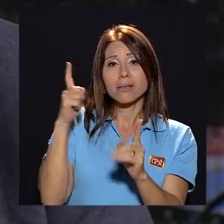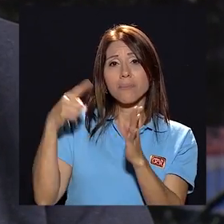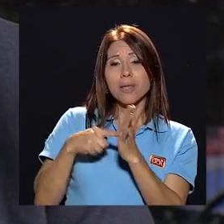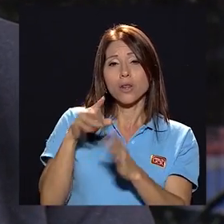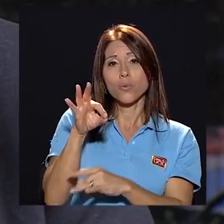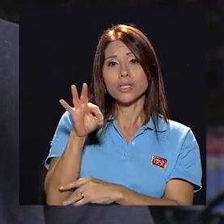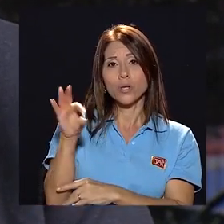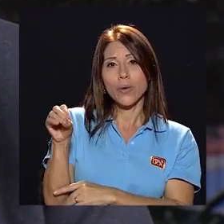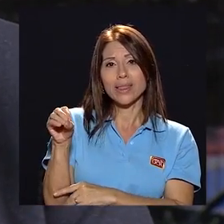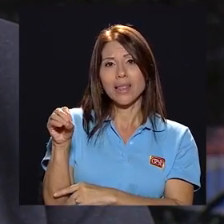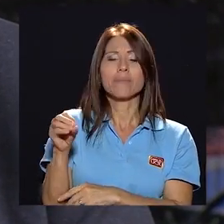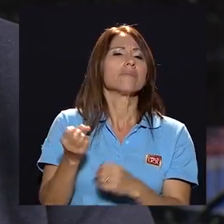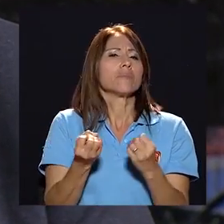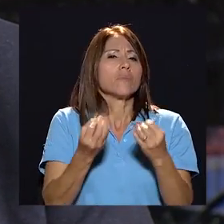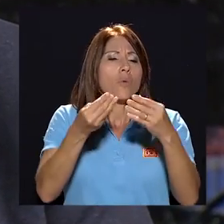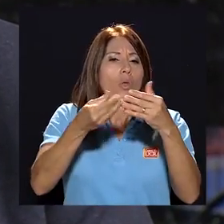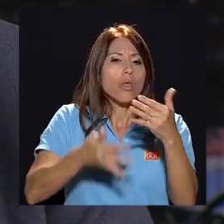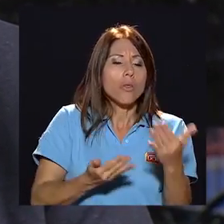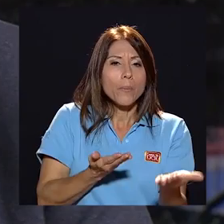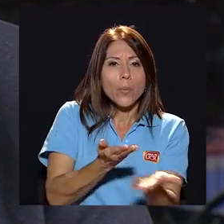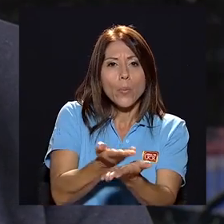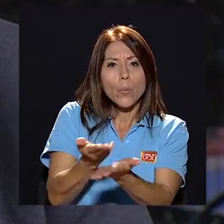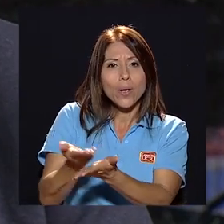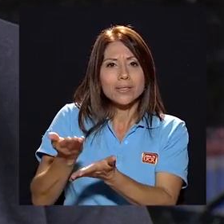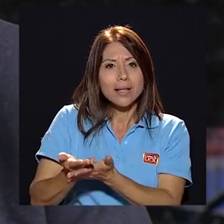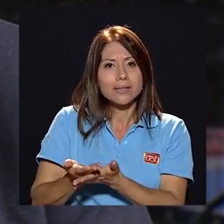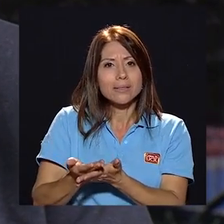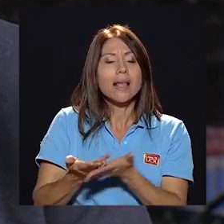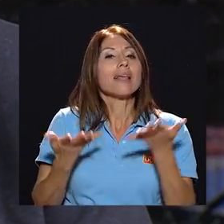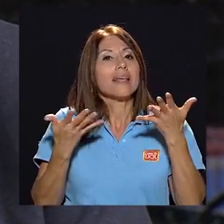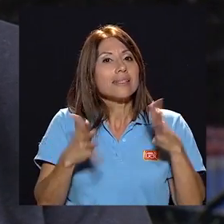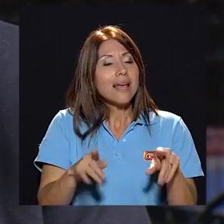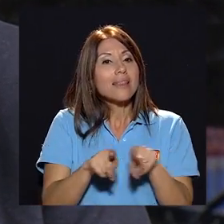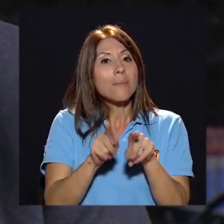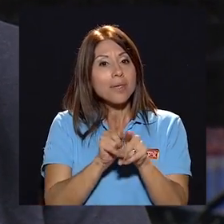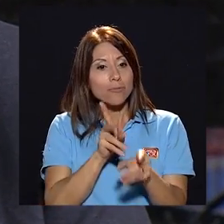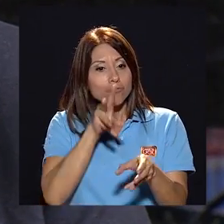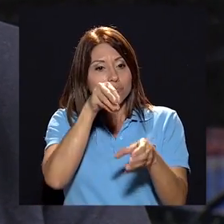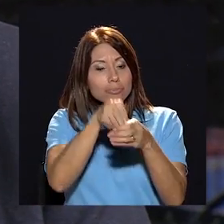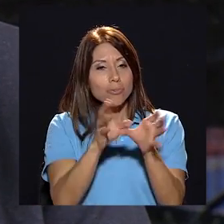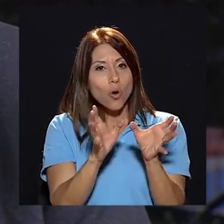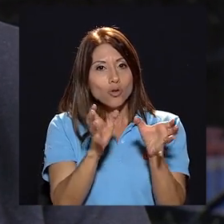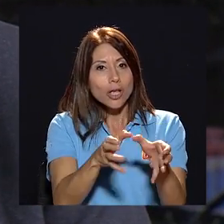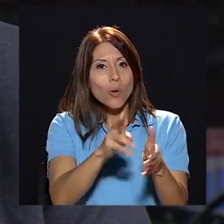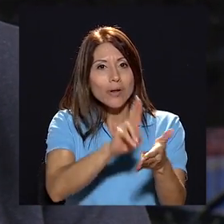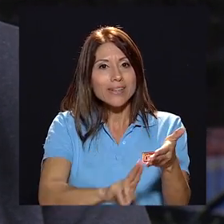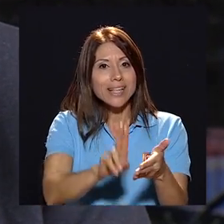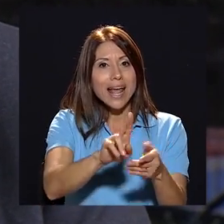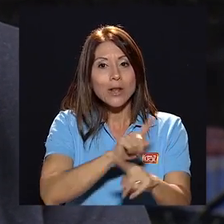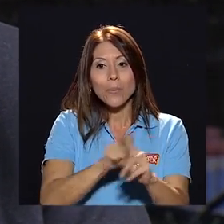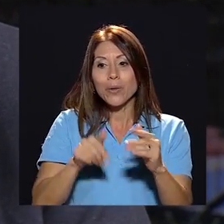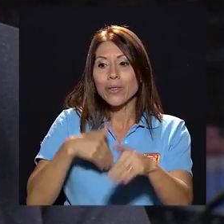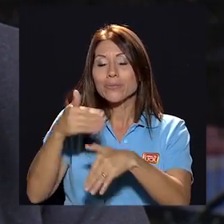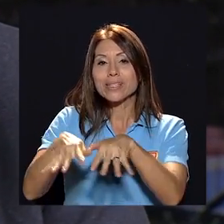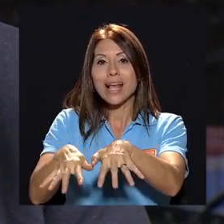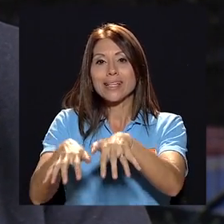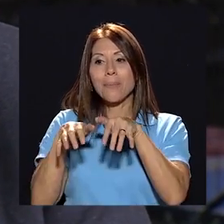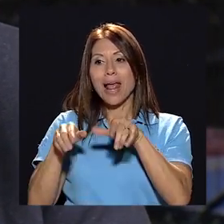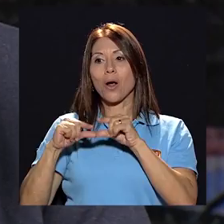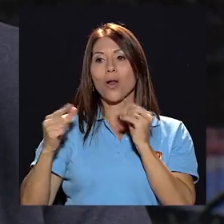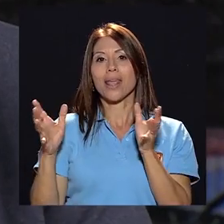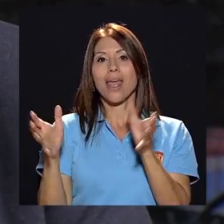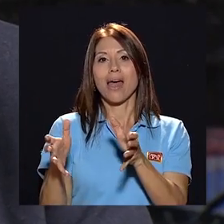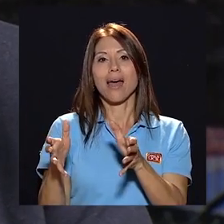1990 han habido muchas propuestas que incluso han pasado del consejo universitario pero al llegar a la asamblea colegiada son